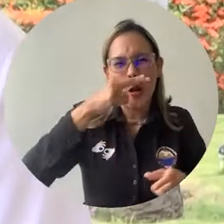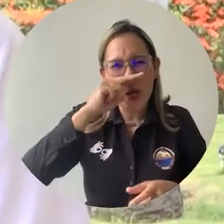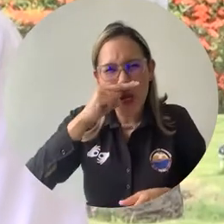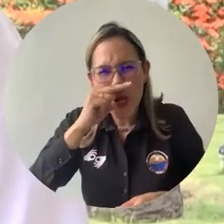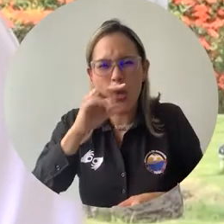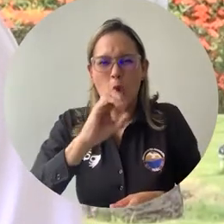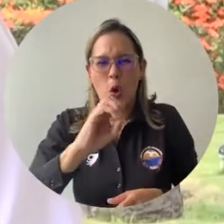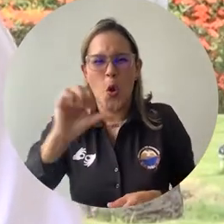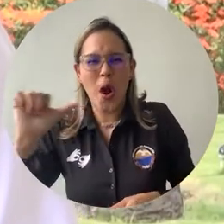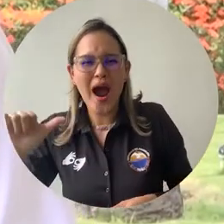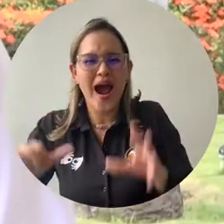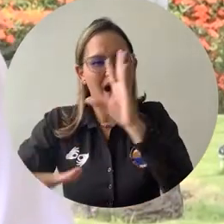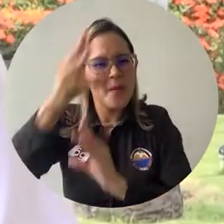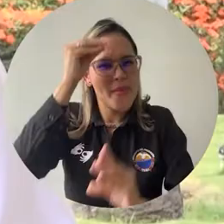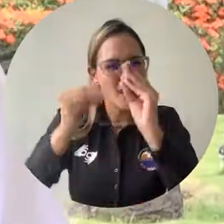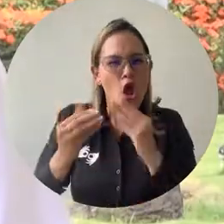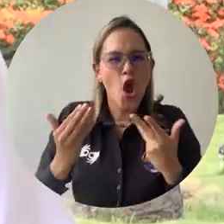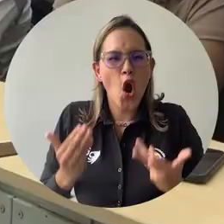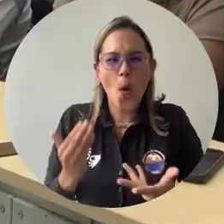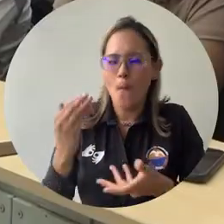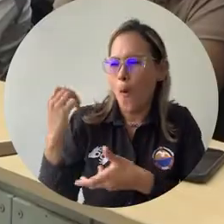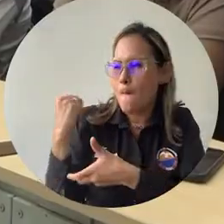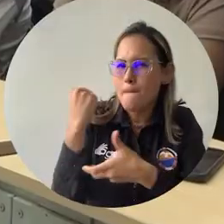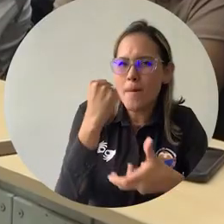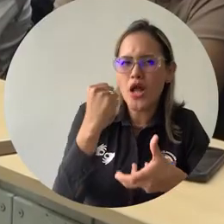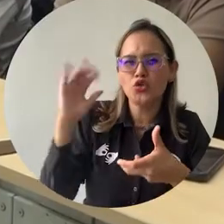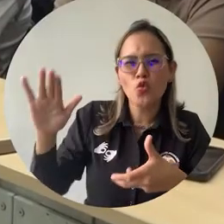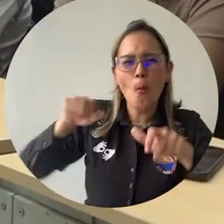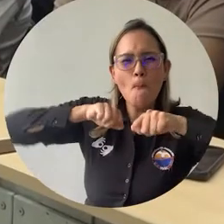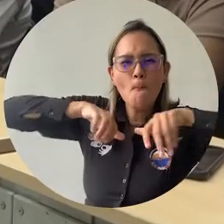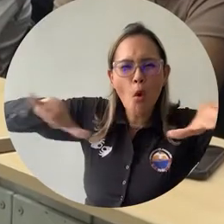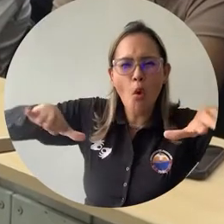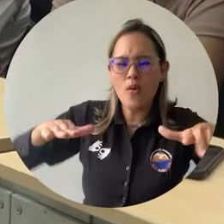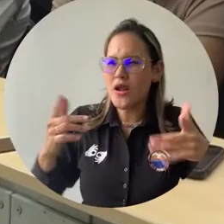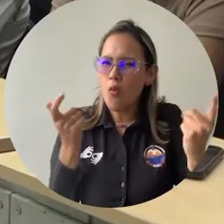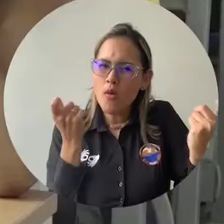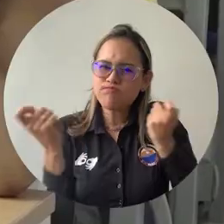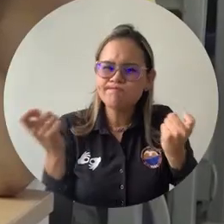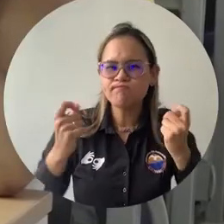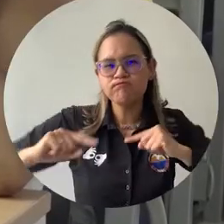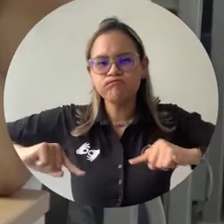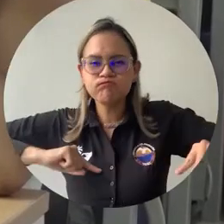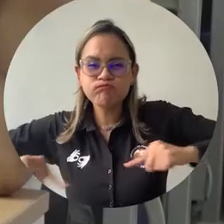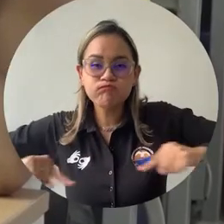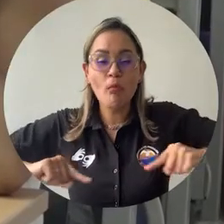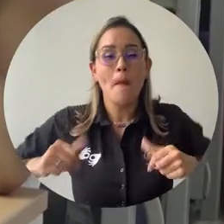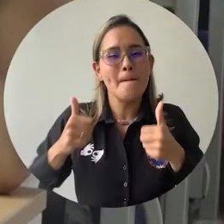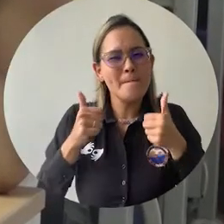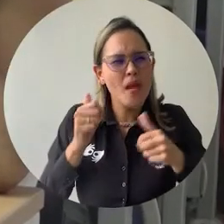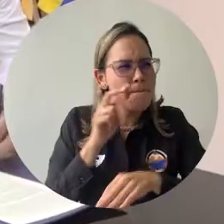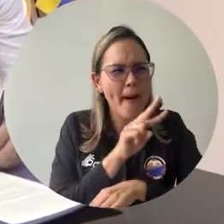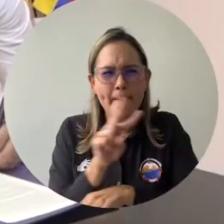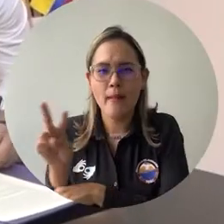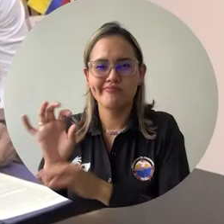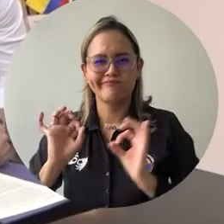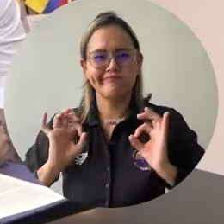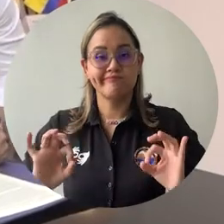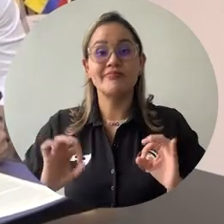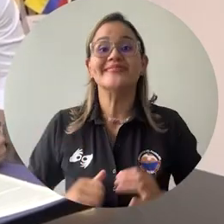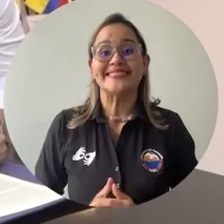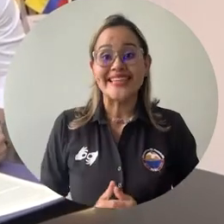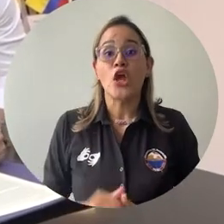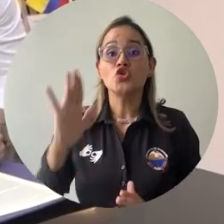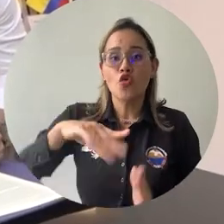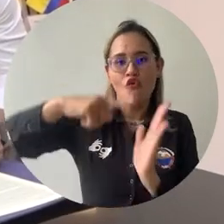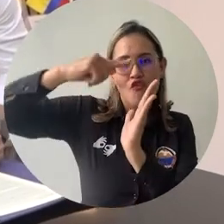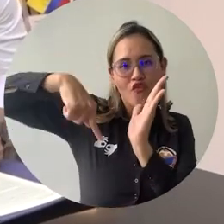esa oferta institucional ante ellos que es el futuro de todos nosotros, que se pueda fortalecer la veeduría ciudadana. La firma de esta